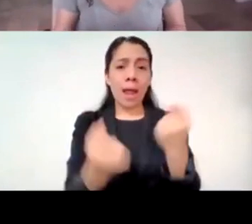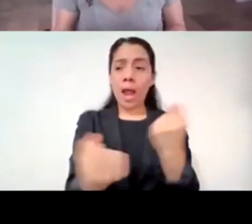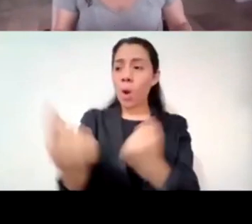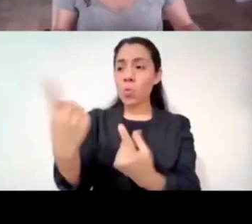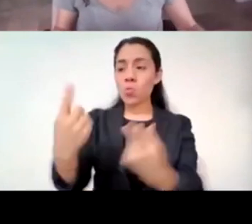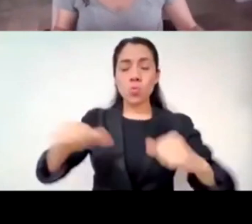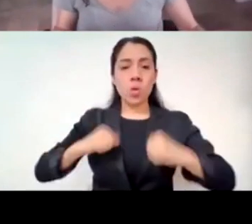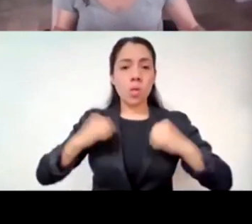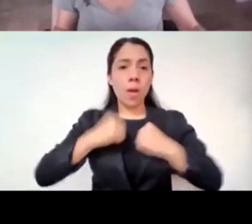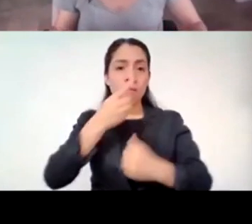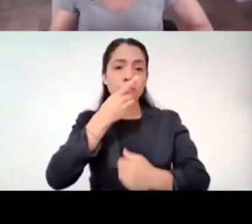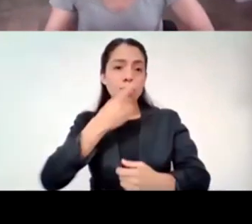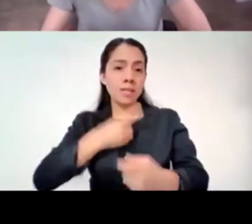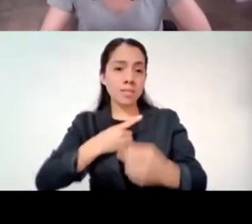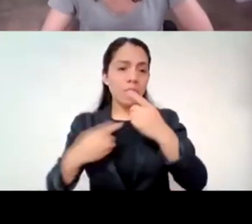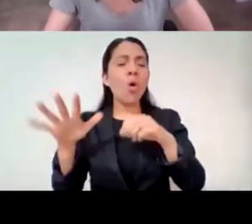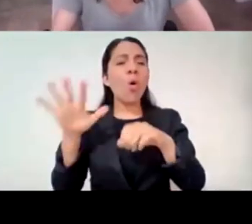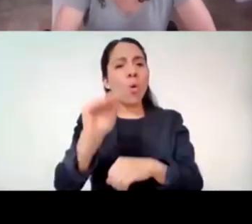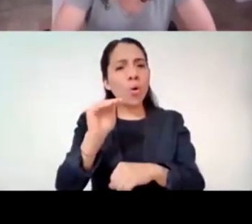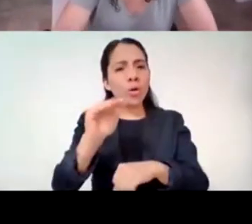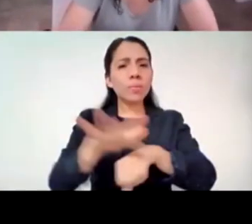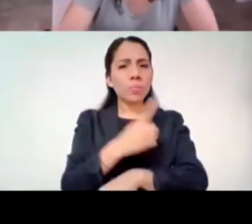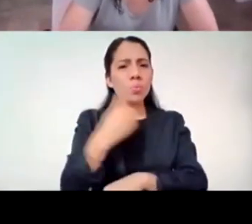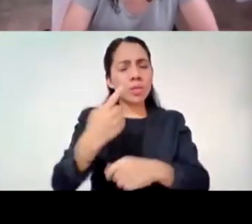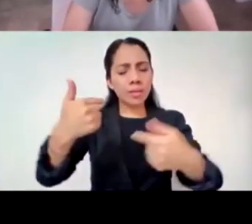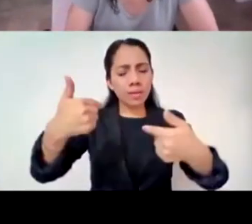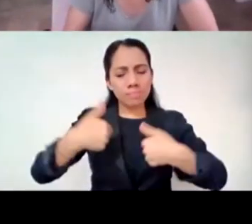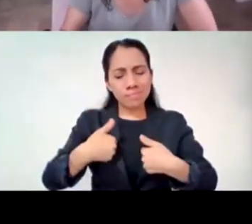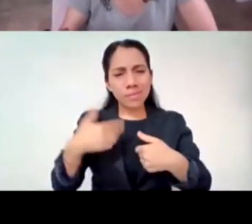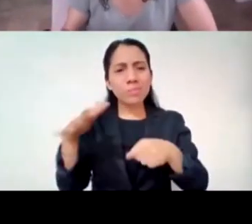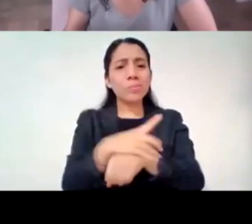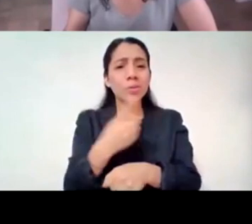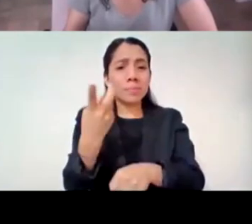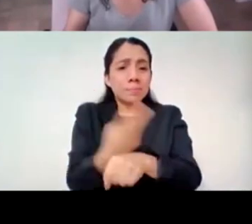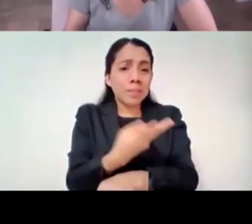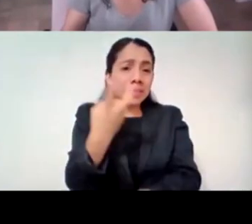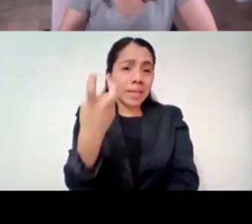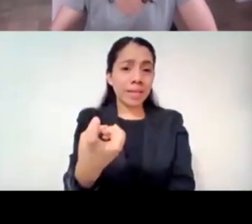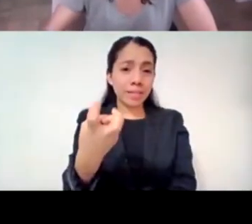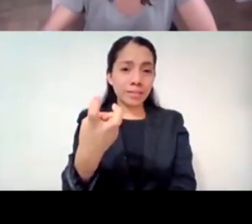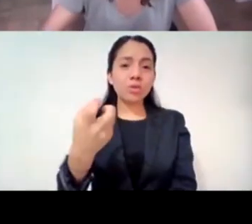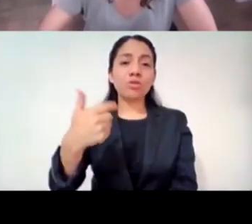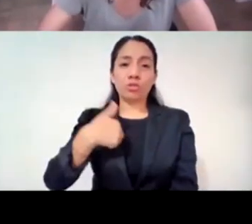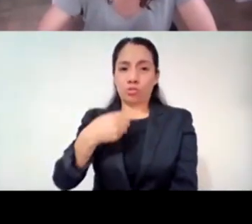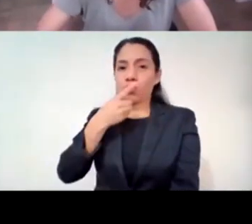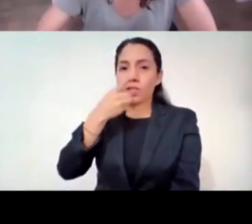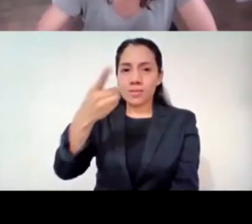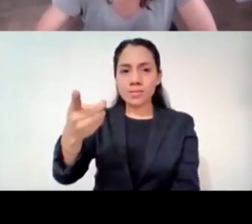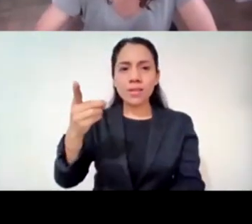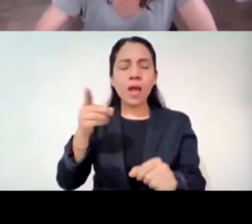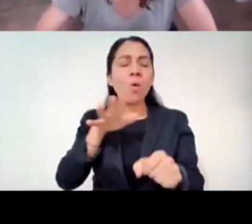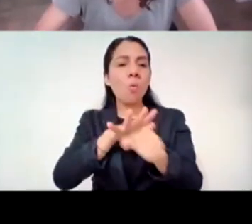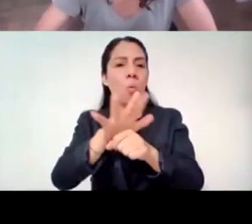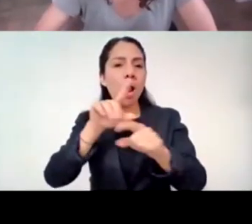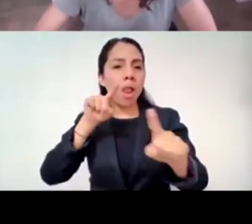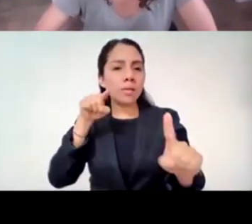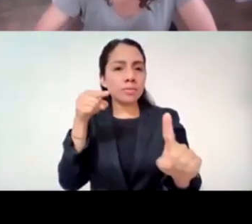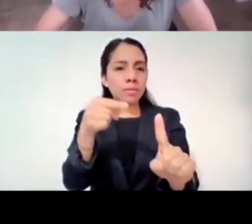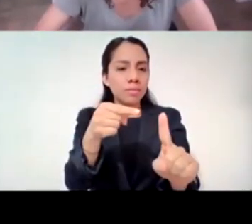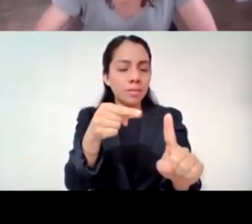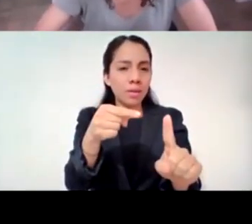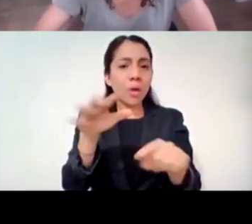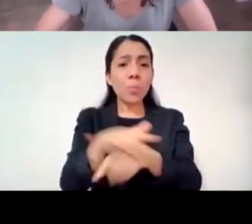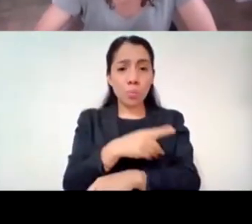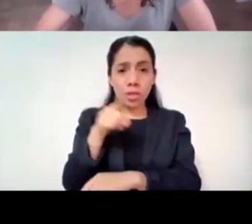Y entonces yo les decía en este espacio de lo que decía Ana, del sentido, es decirle, ¿por qué tú